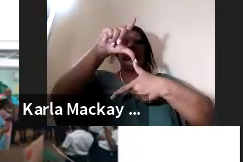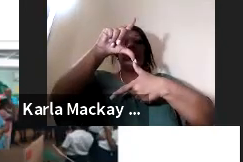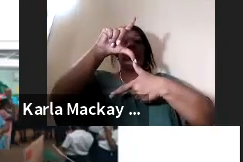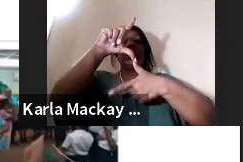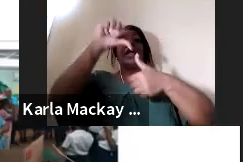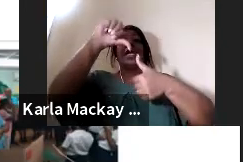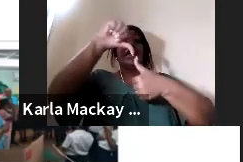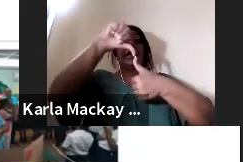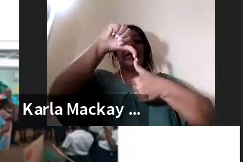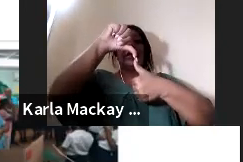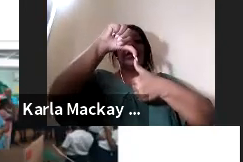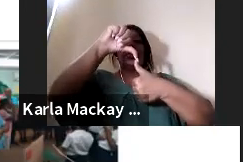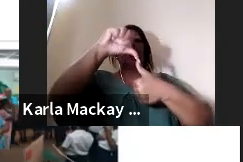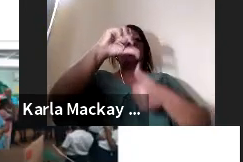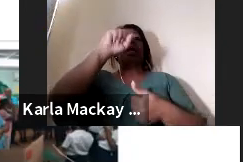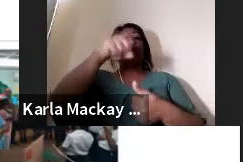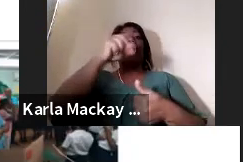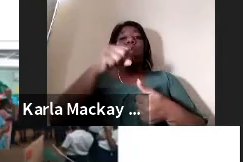poder